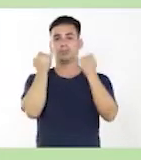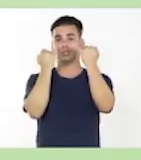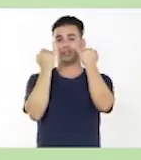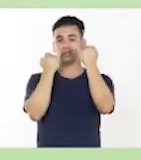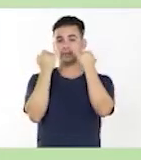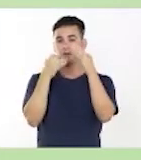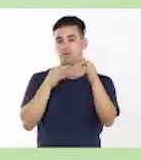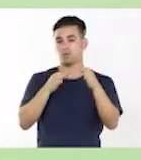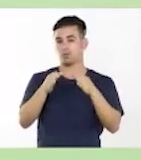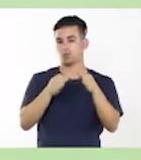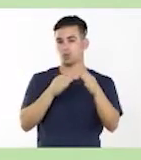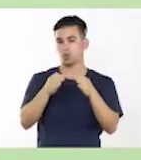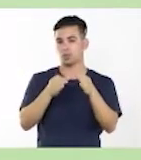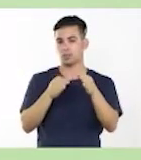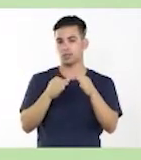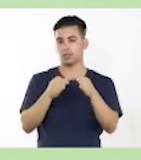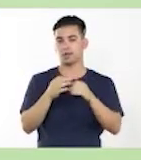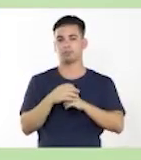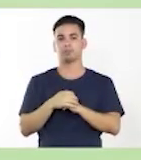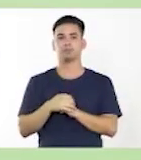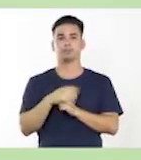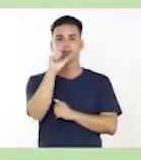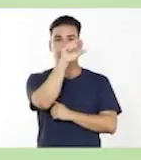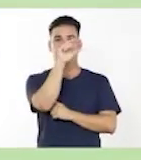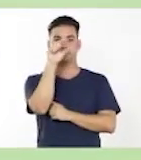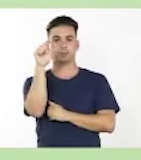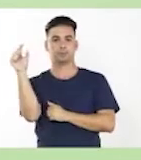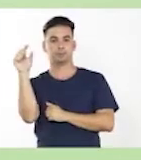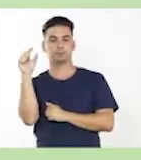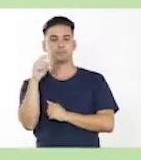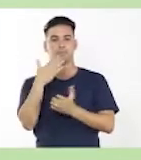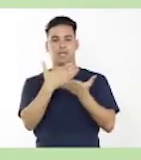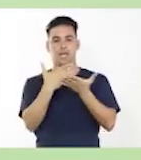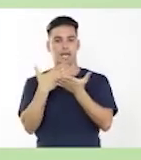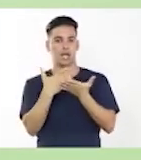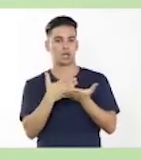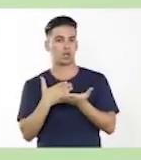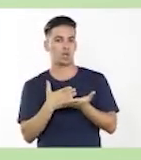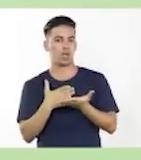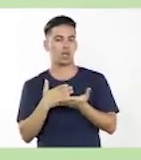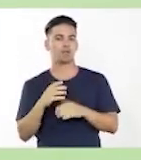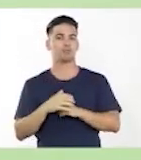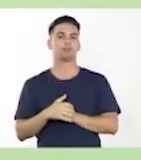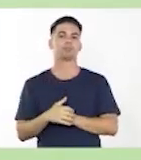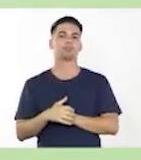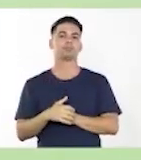Objetivos. Reconocer la funcionalidad de las estructuras estudiadas.